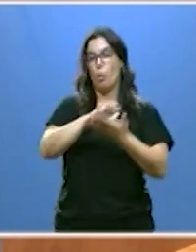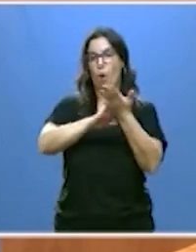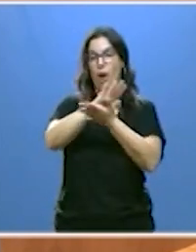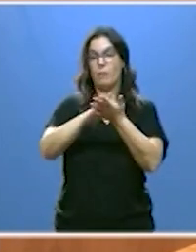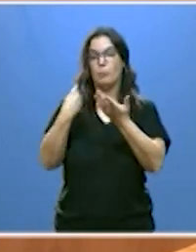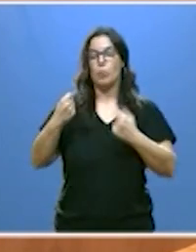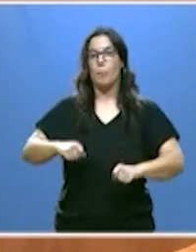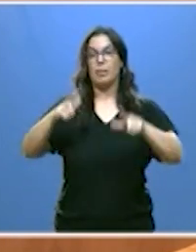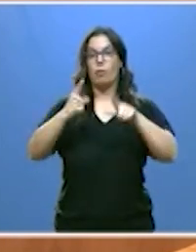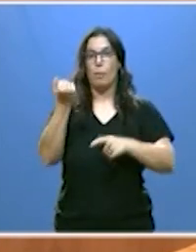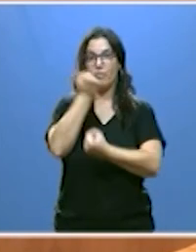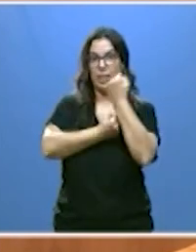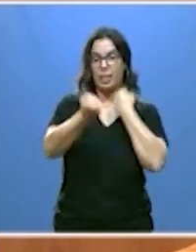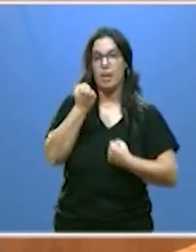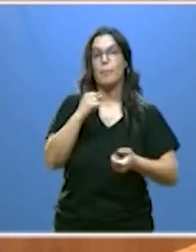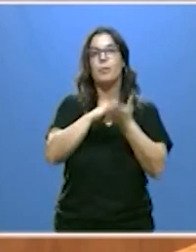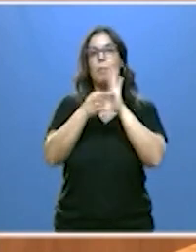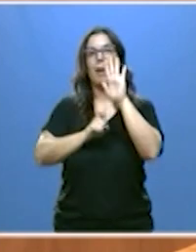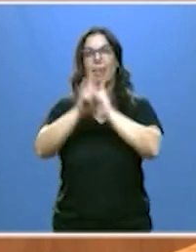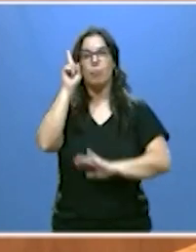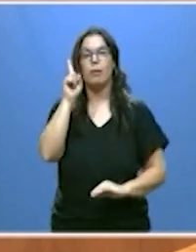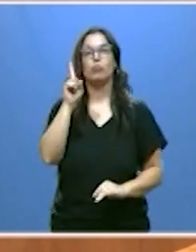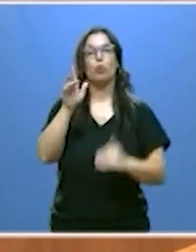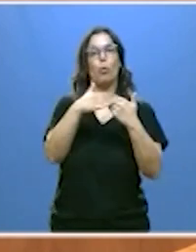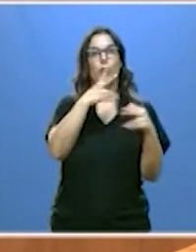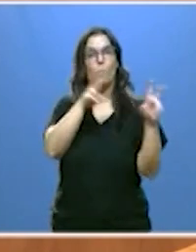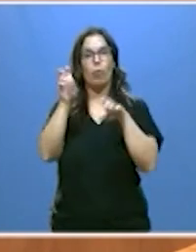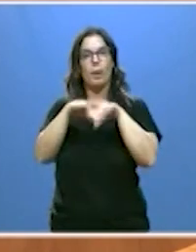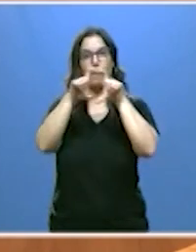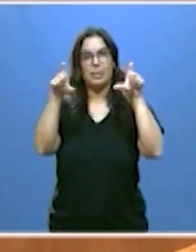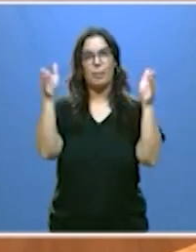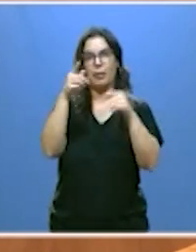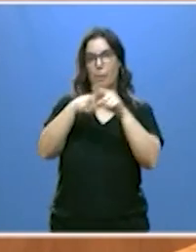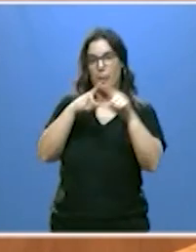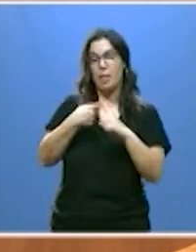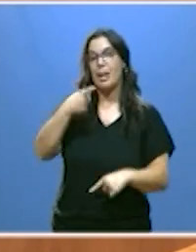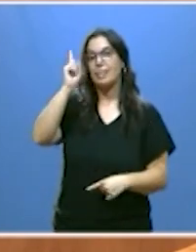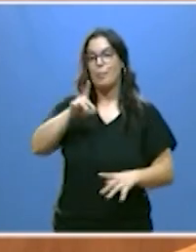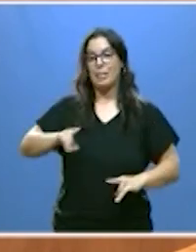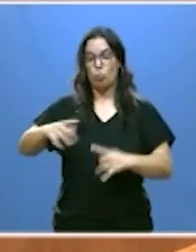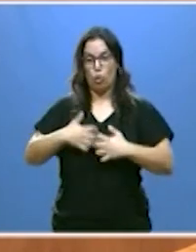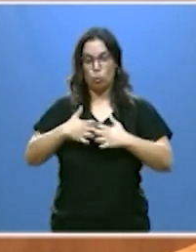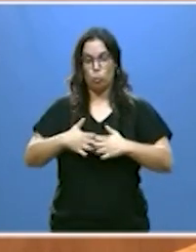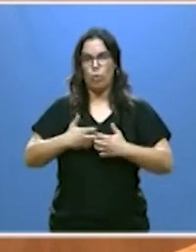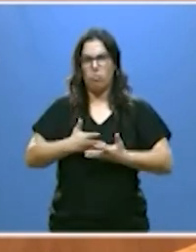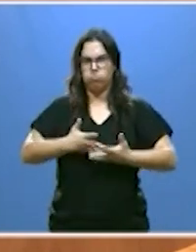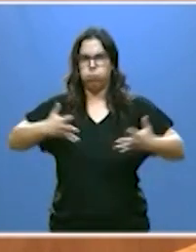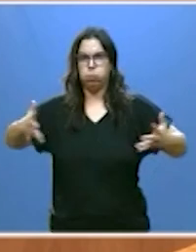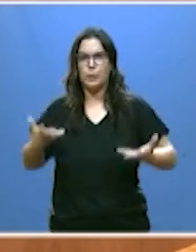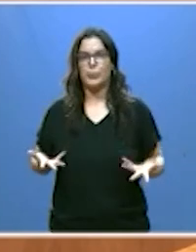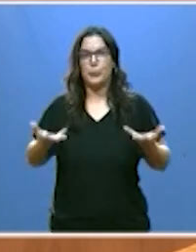la plataforma financiera, el plan de crecimiento innovador para pymes y con suelo industrial abundante,